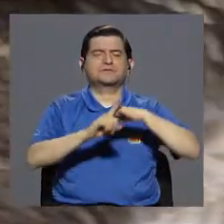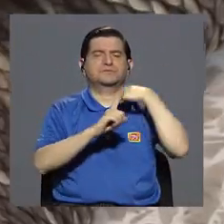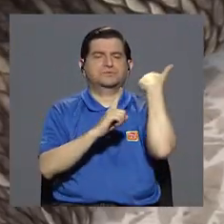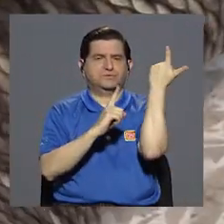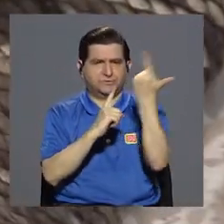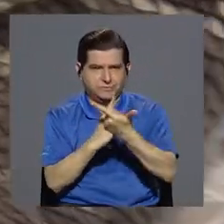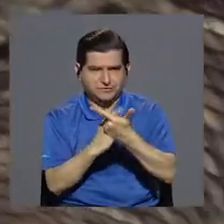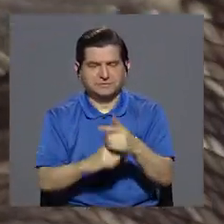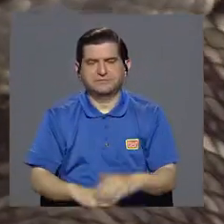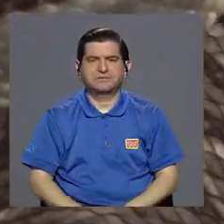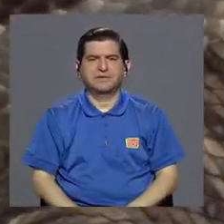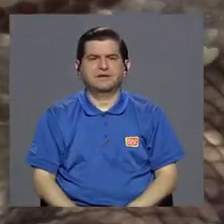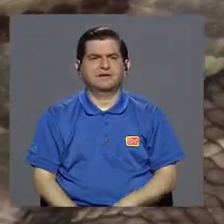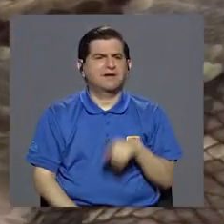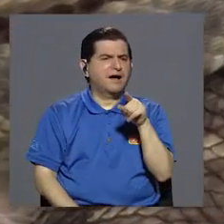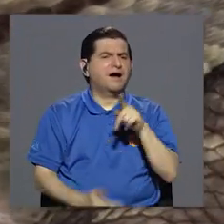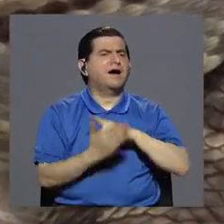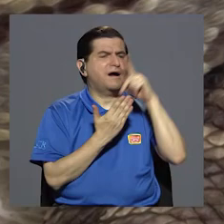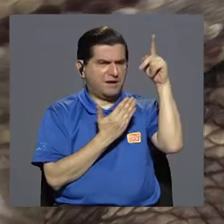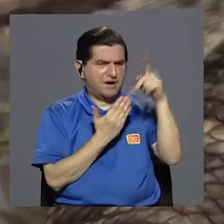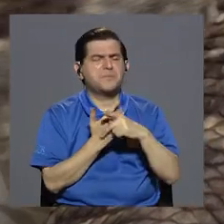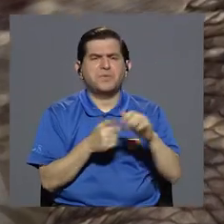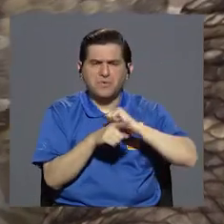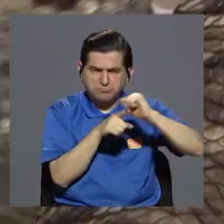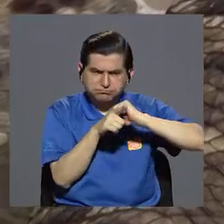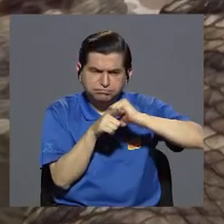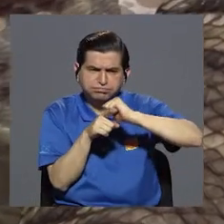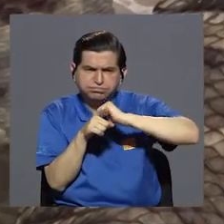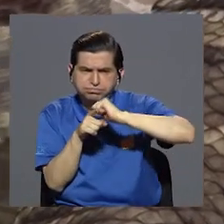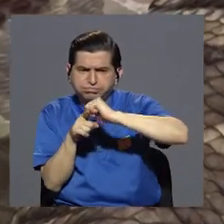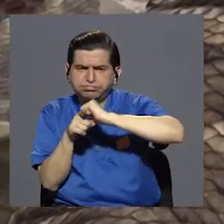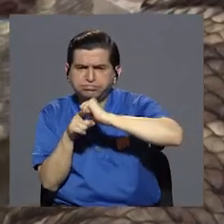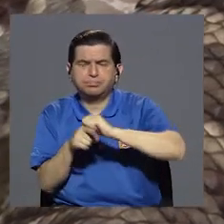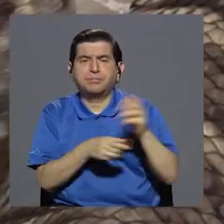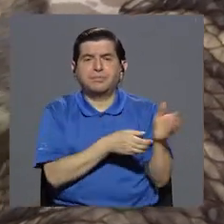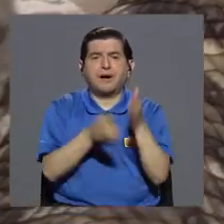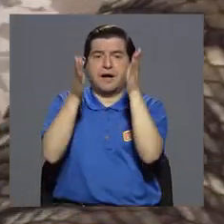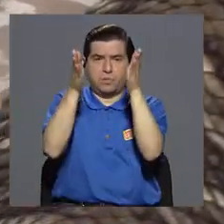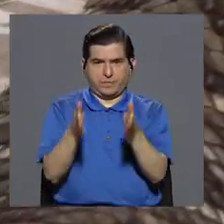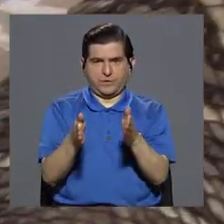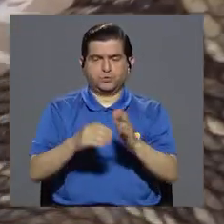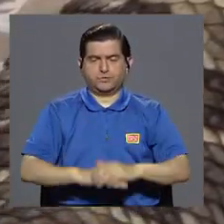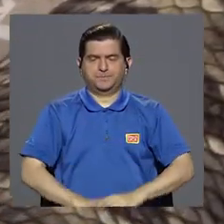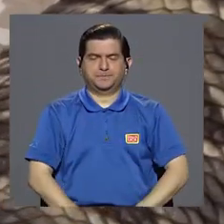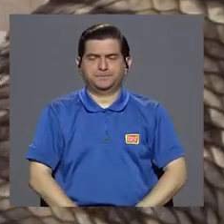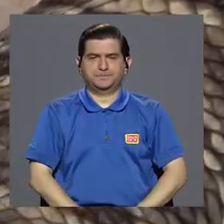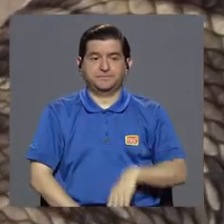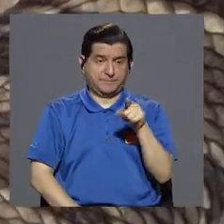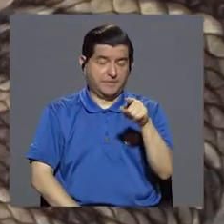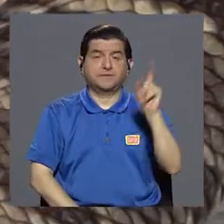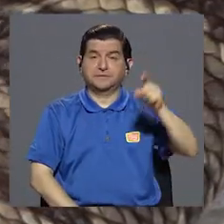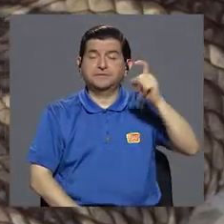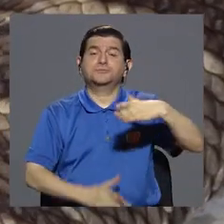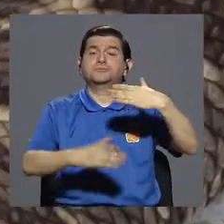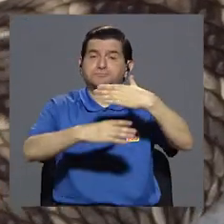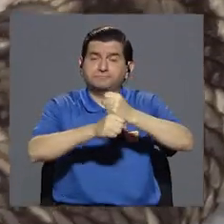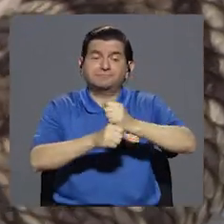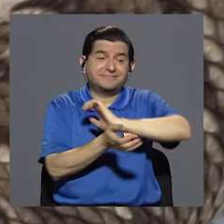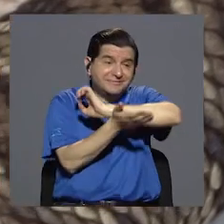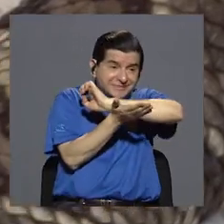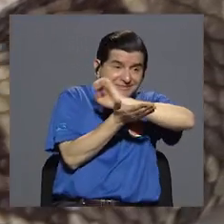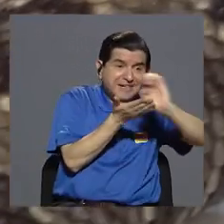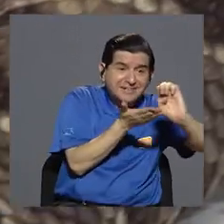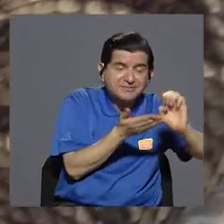social, tiene programas de entrenamiento y capacitación de los bomberos. Entonces, eso sería lo que habría que hacer, ¿verdad?